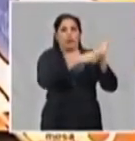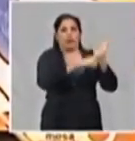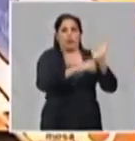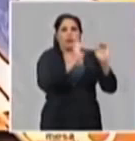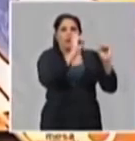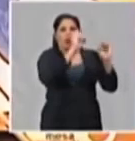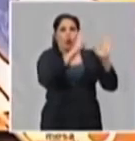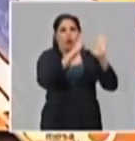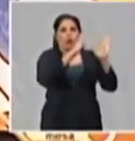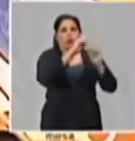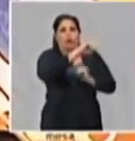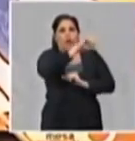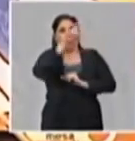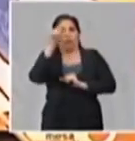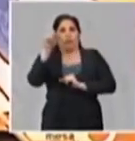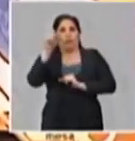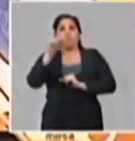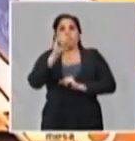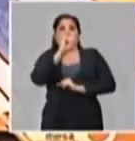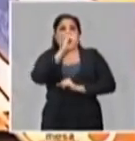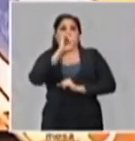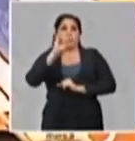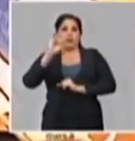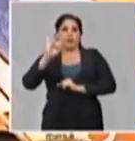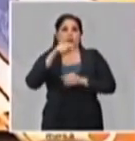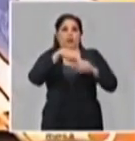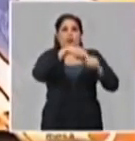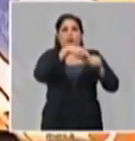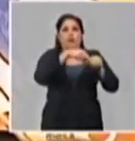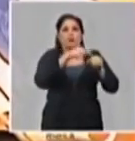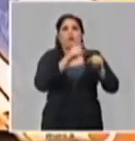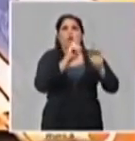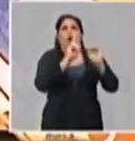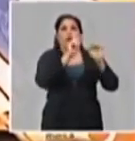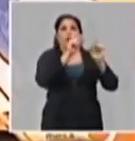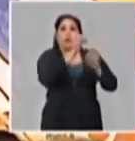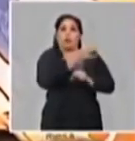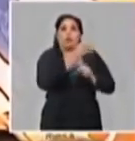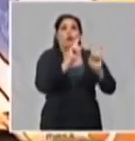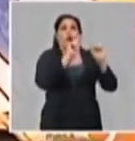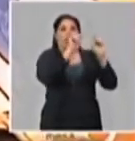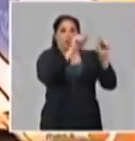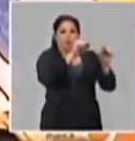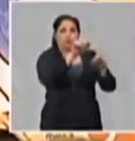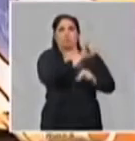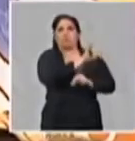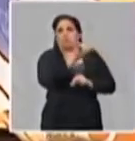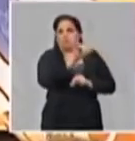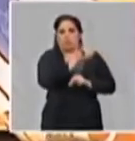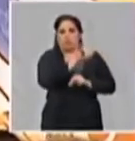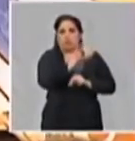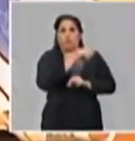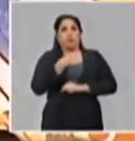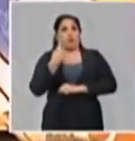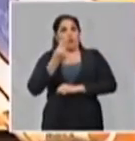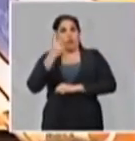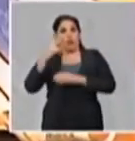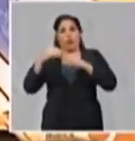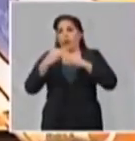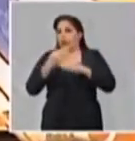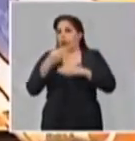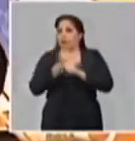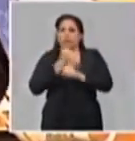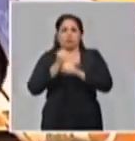orientales y los 67 municipios que la integran. Es decir, tuvimos en esos dos días,